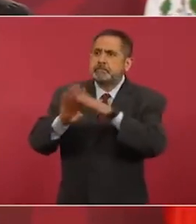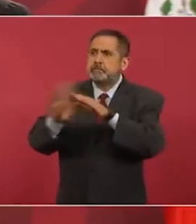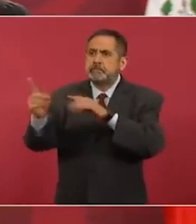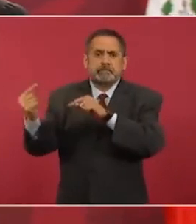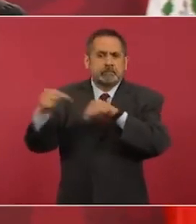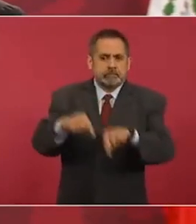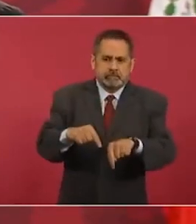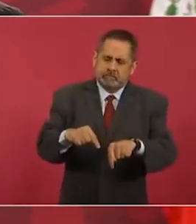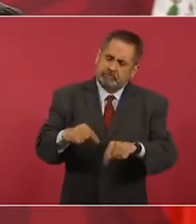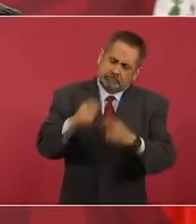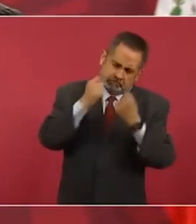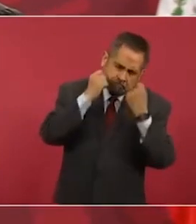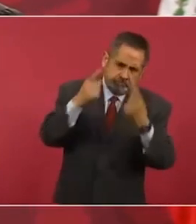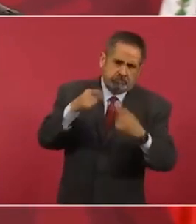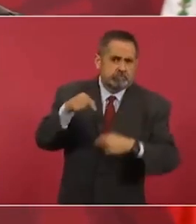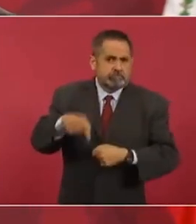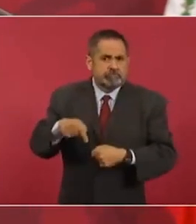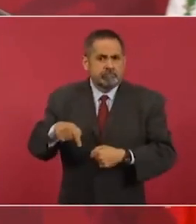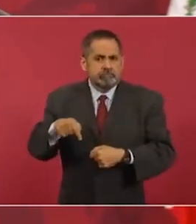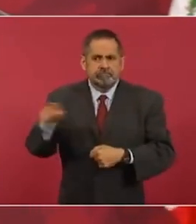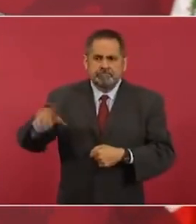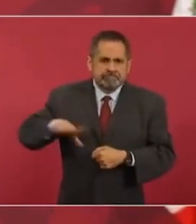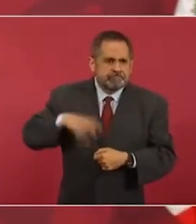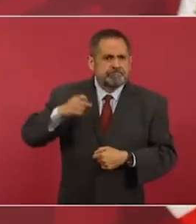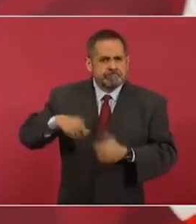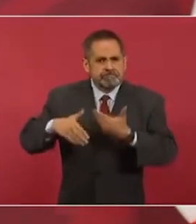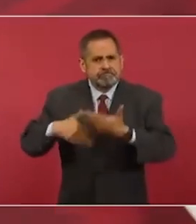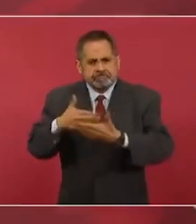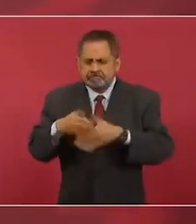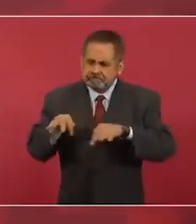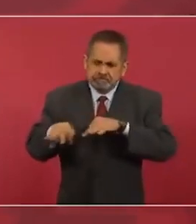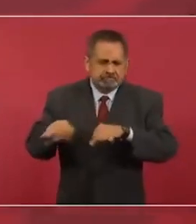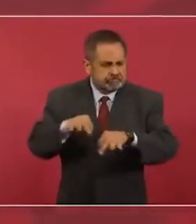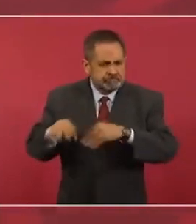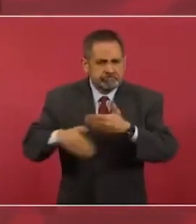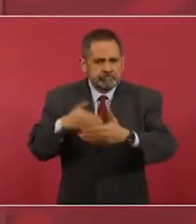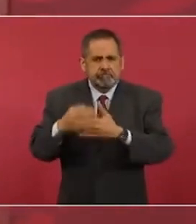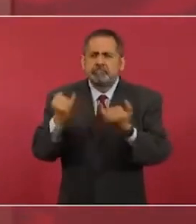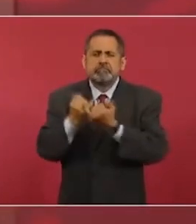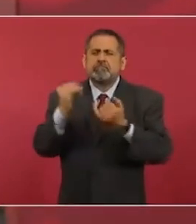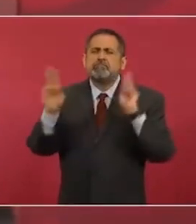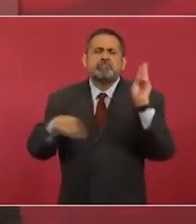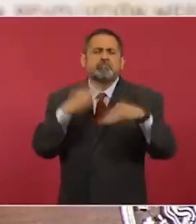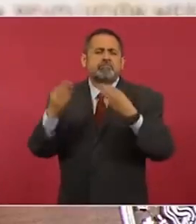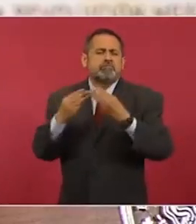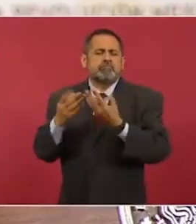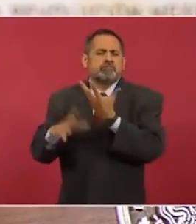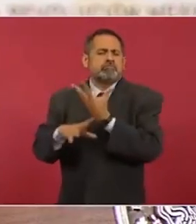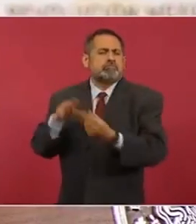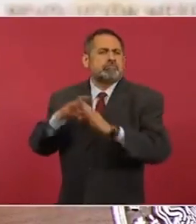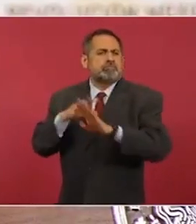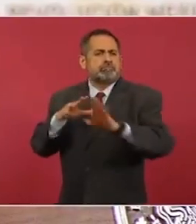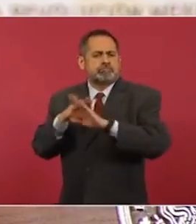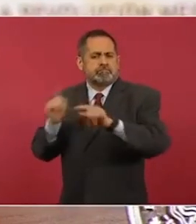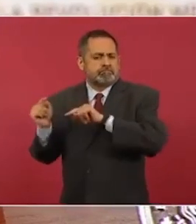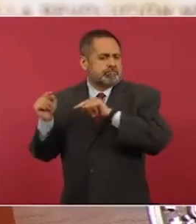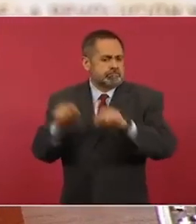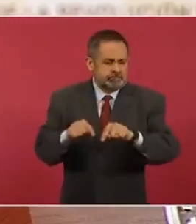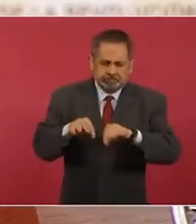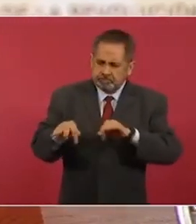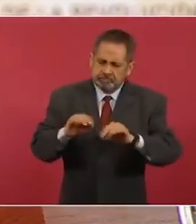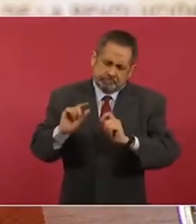que salen adelante con trabajo, como todos los migrantes del mundo, que son seres